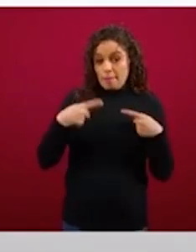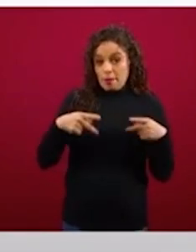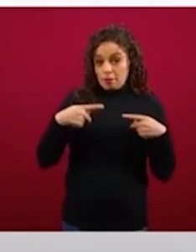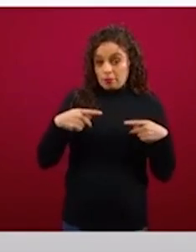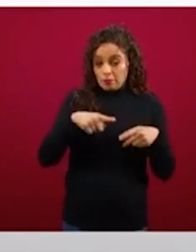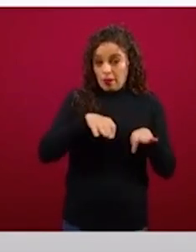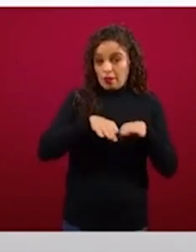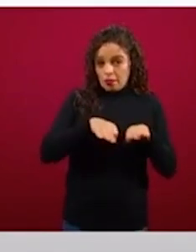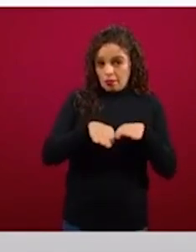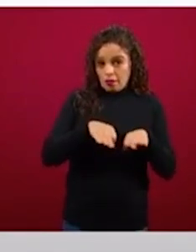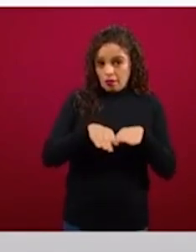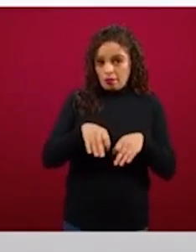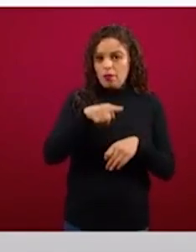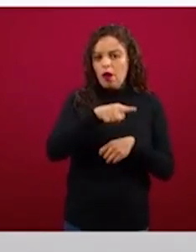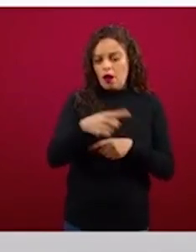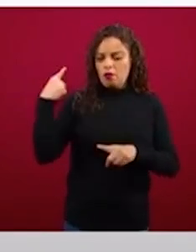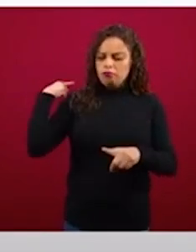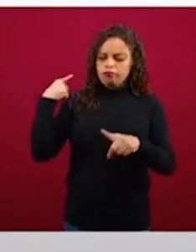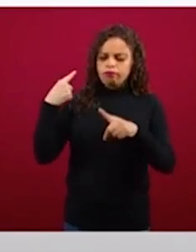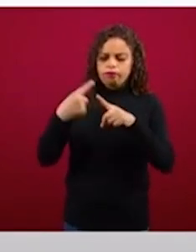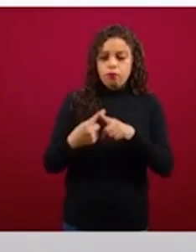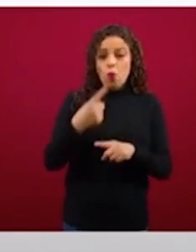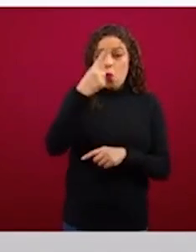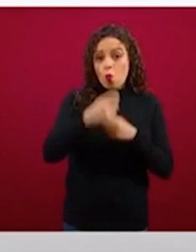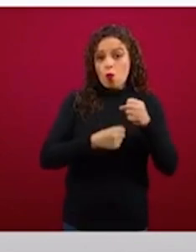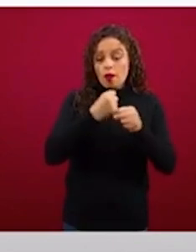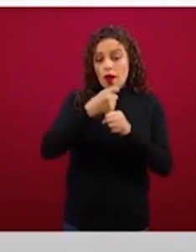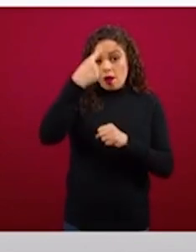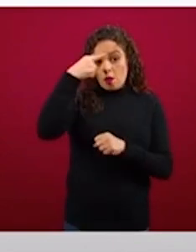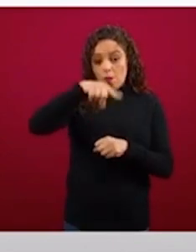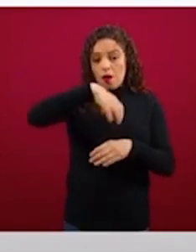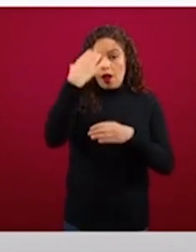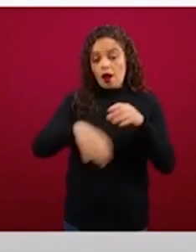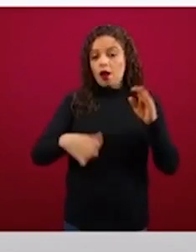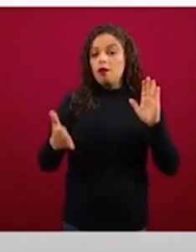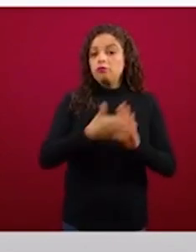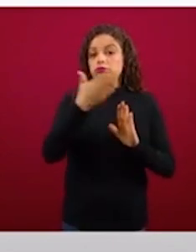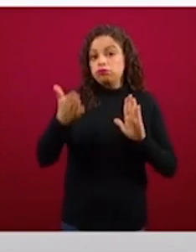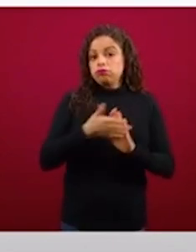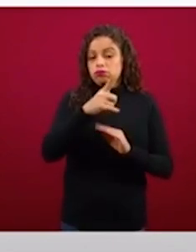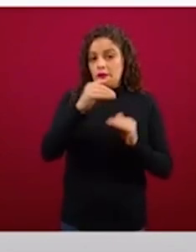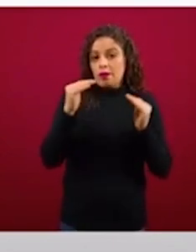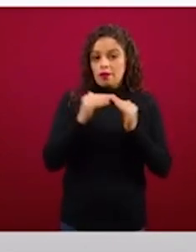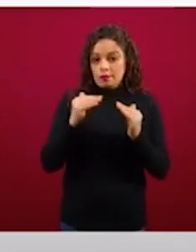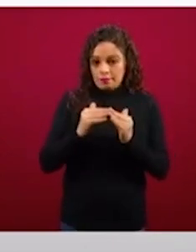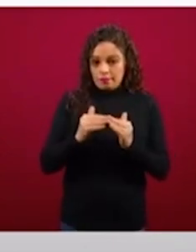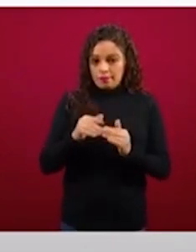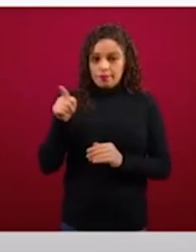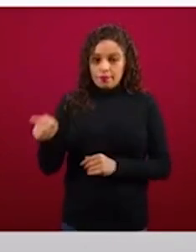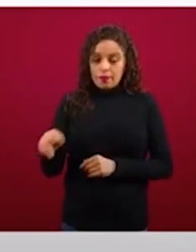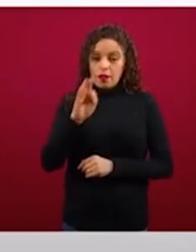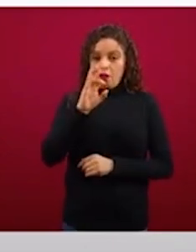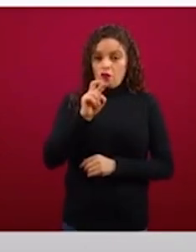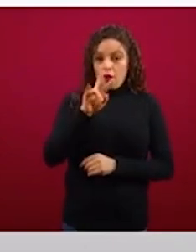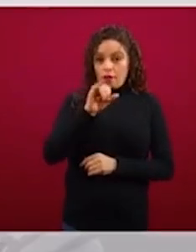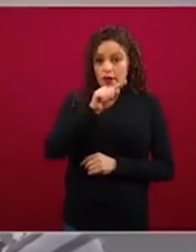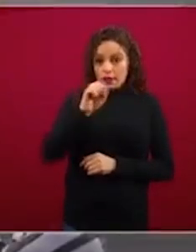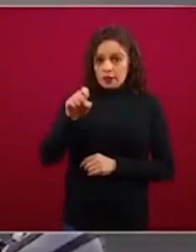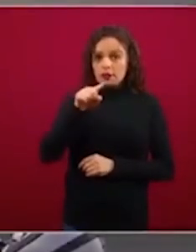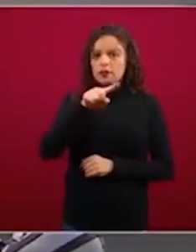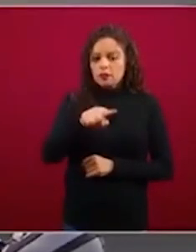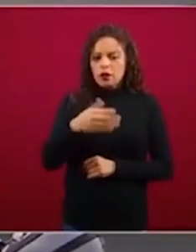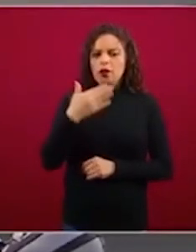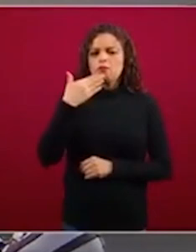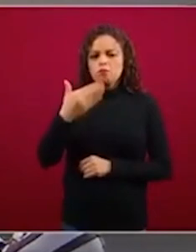para terminar su proceso constructivo. En todo momento, Foviste va a acompañar al trabajador guiándolo en este